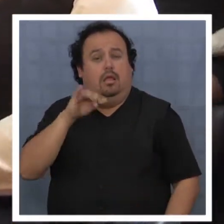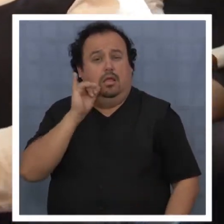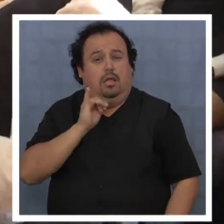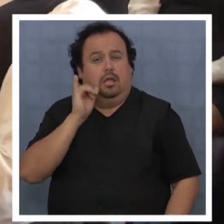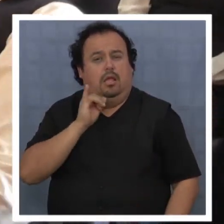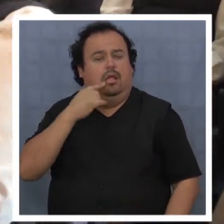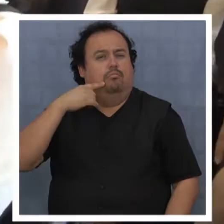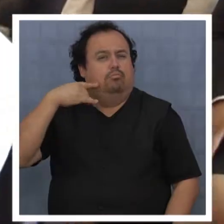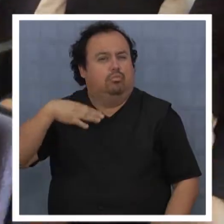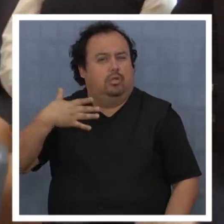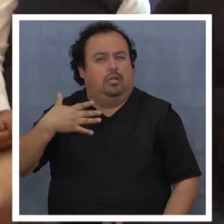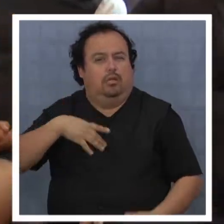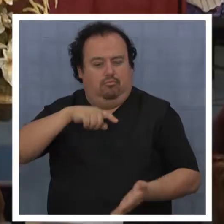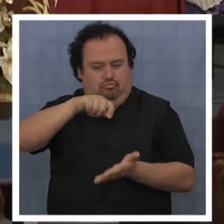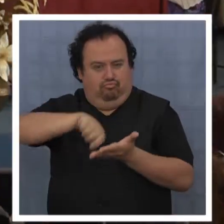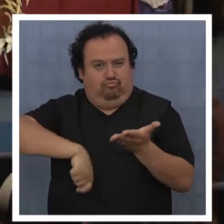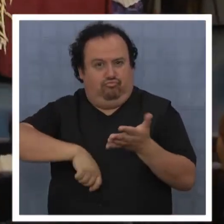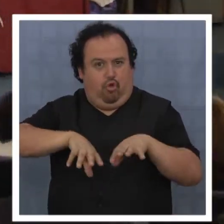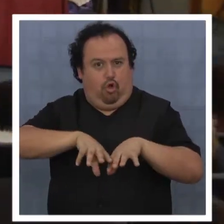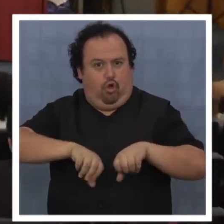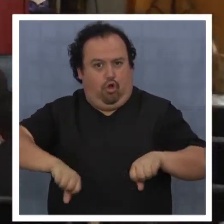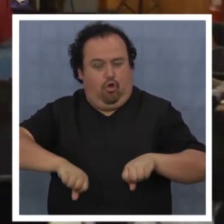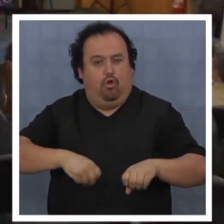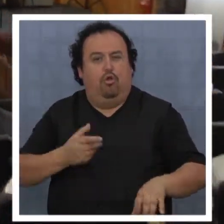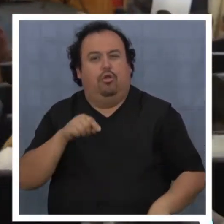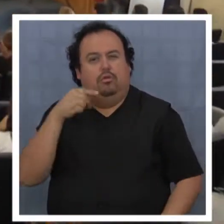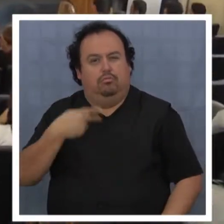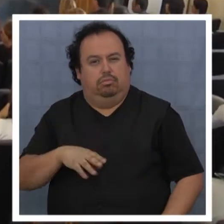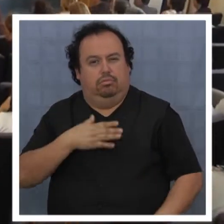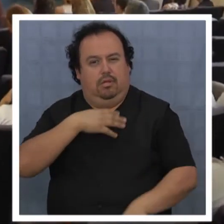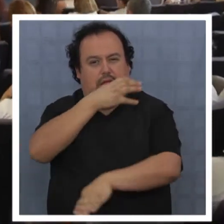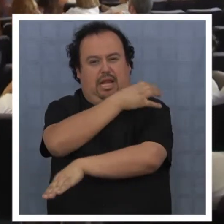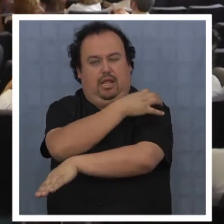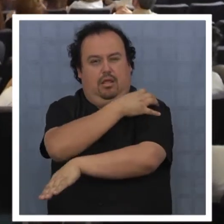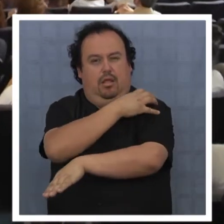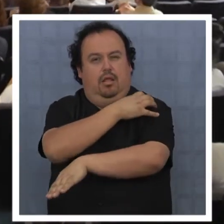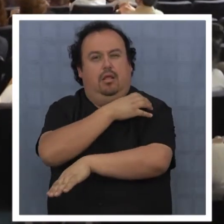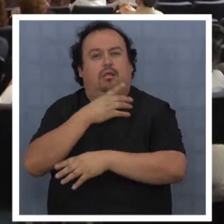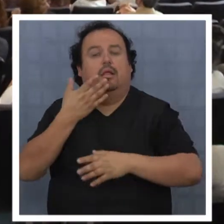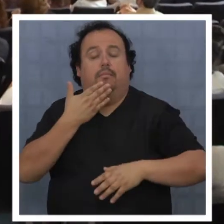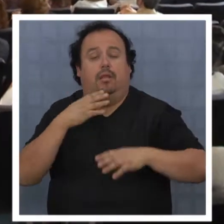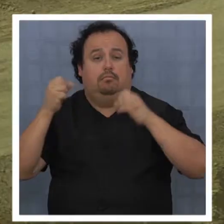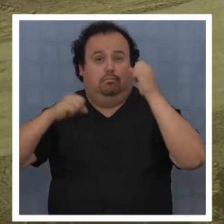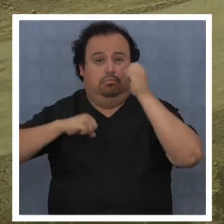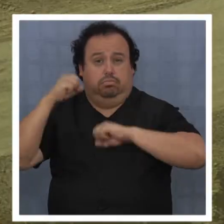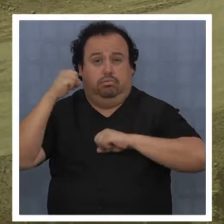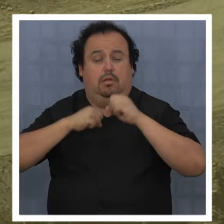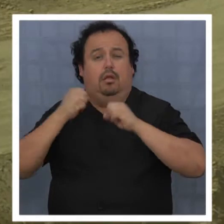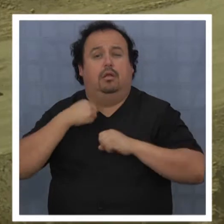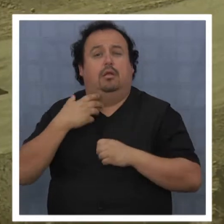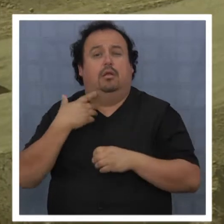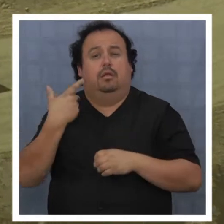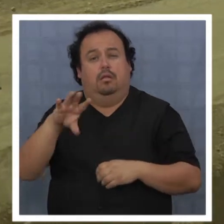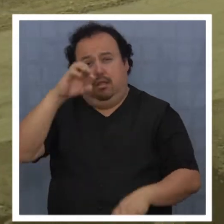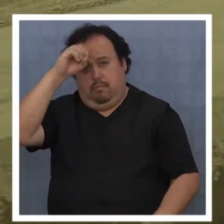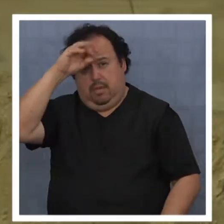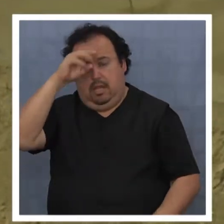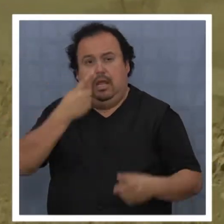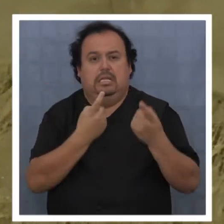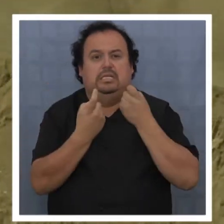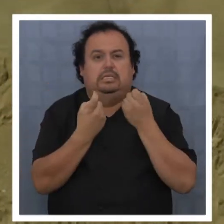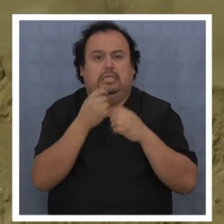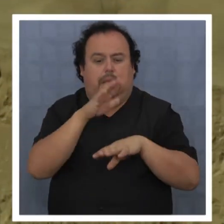la importancia que tiene el convenio para nuestra región ya que en el mediano plazo la industria minera necesitará mano de obra calificada.